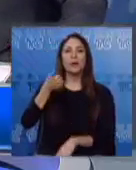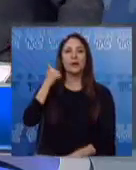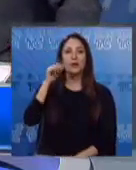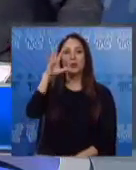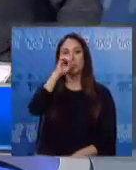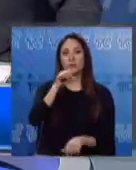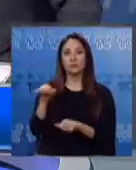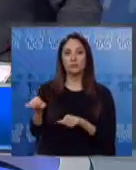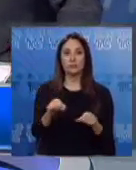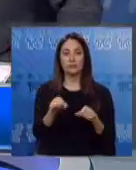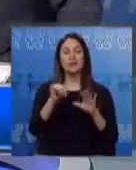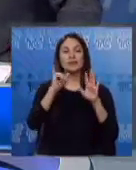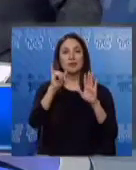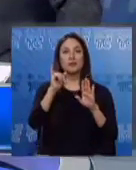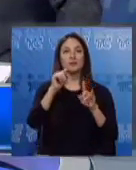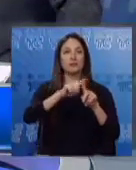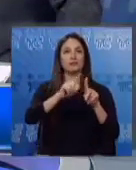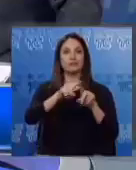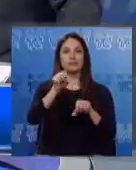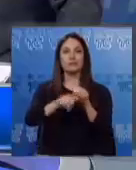menos 6 viviendas resultaron abriadas.